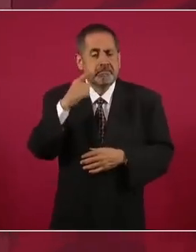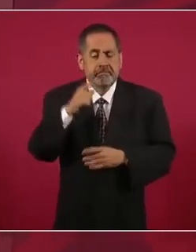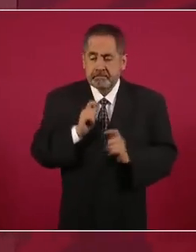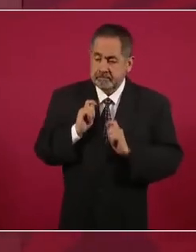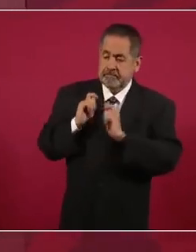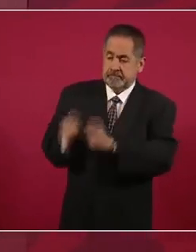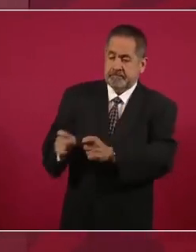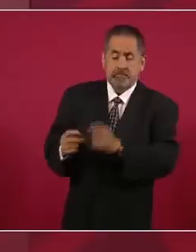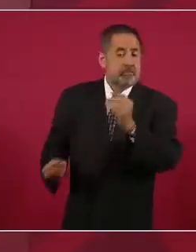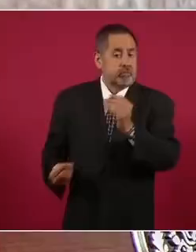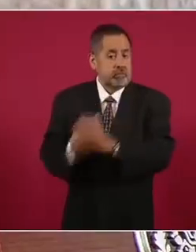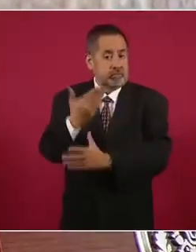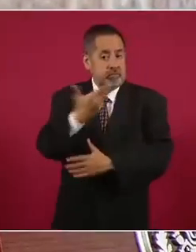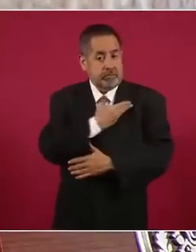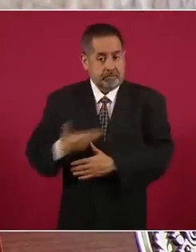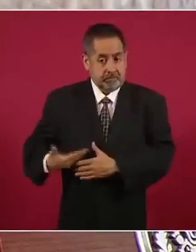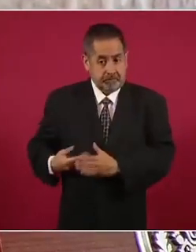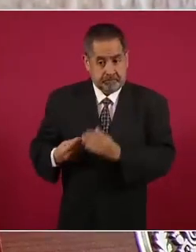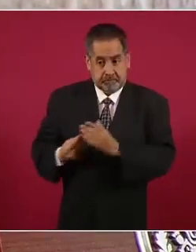no tenga